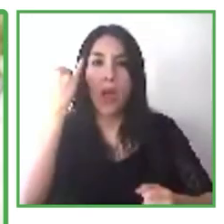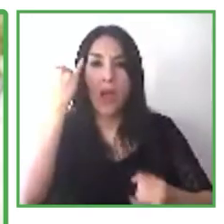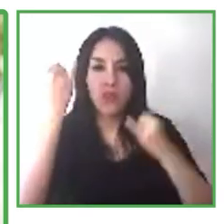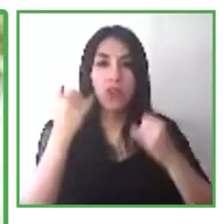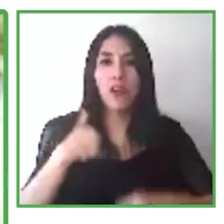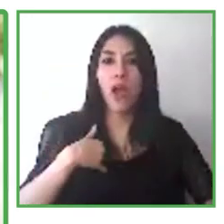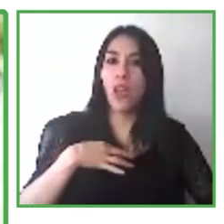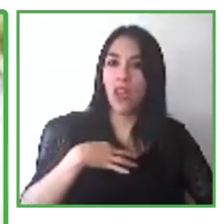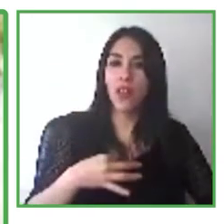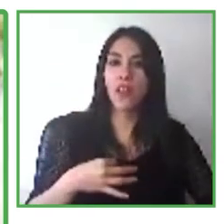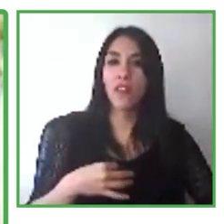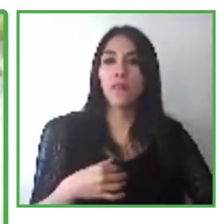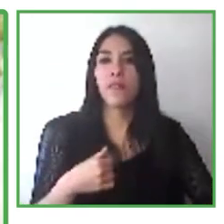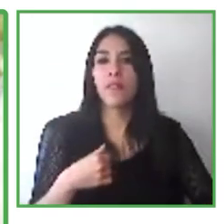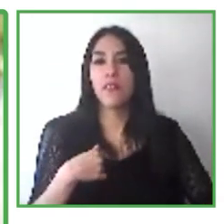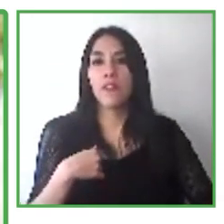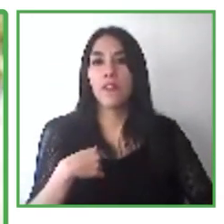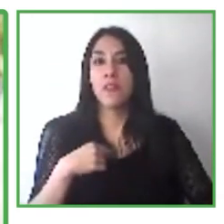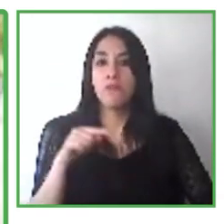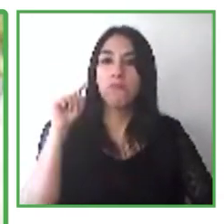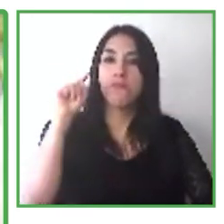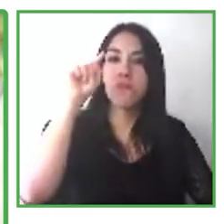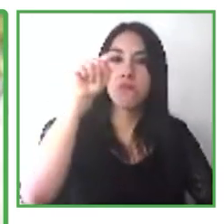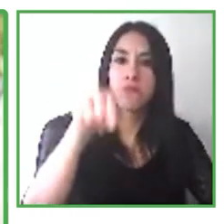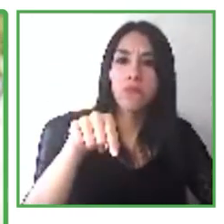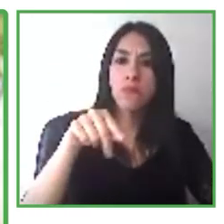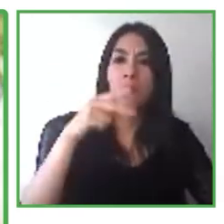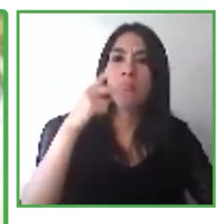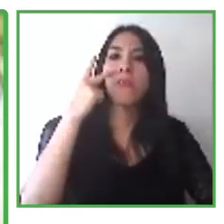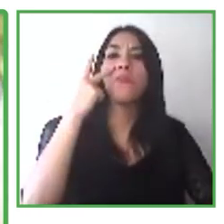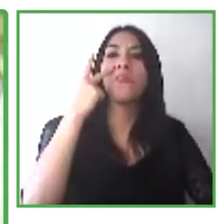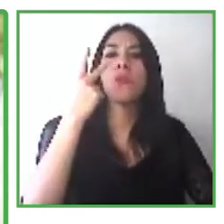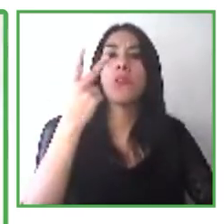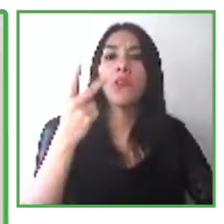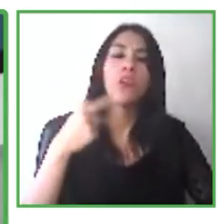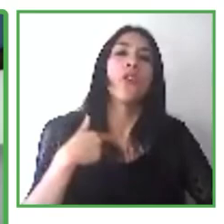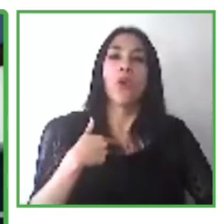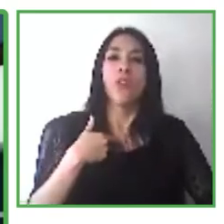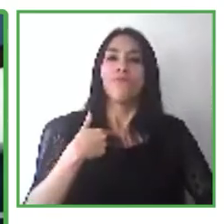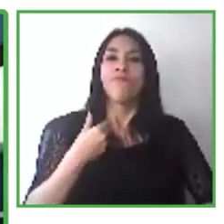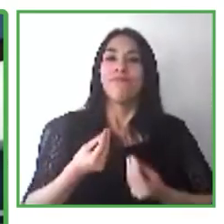me impulsó a decidirme por el desarrollo de software.